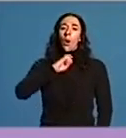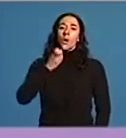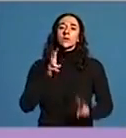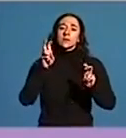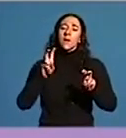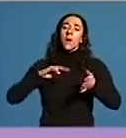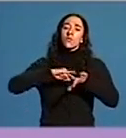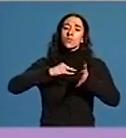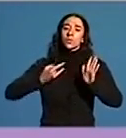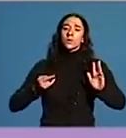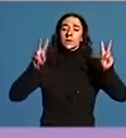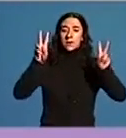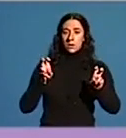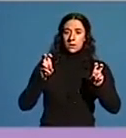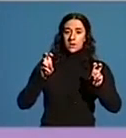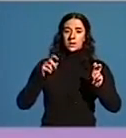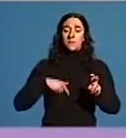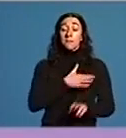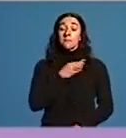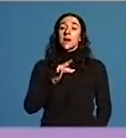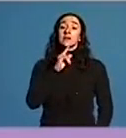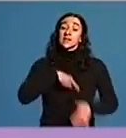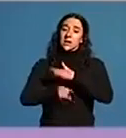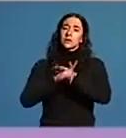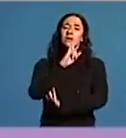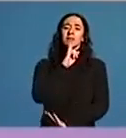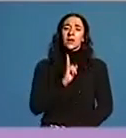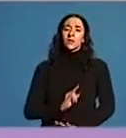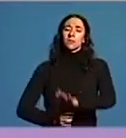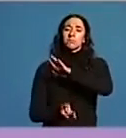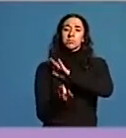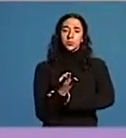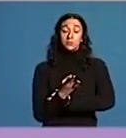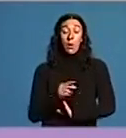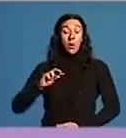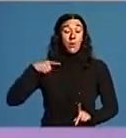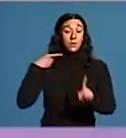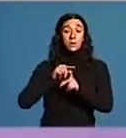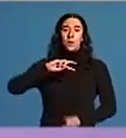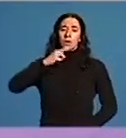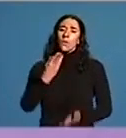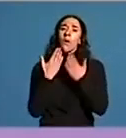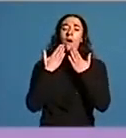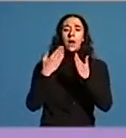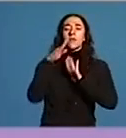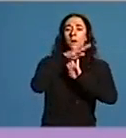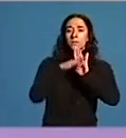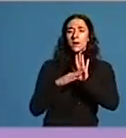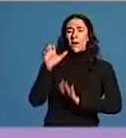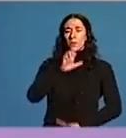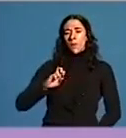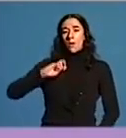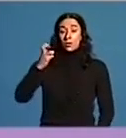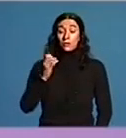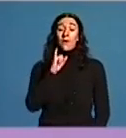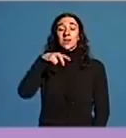tecnoloxías e a implantación da administración electrónica. Este segundo objetivo acadarase grazas a outro programa europeo, o